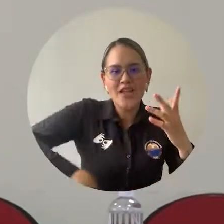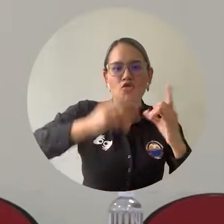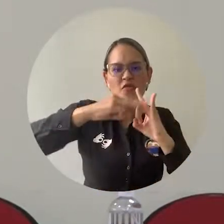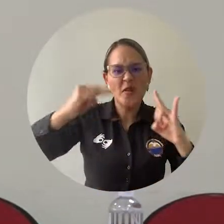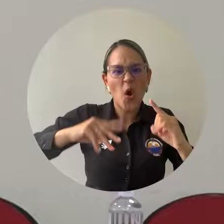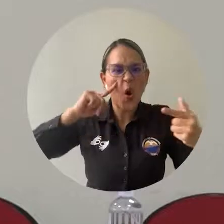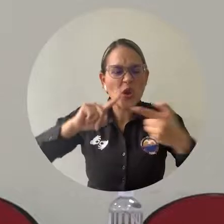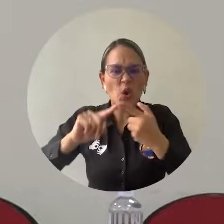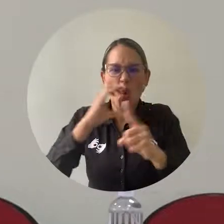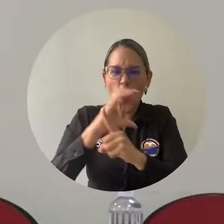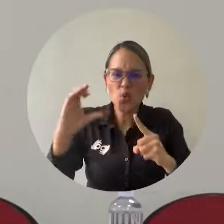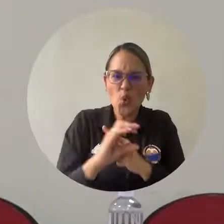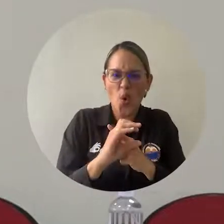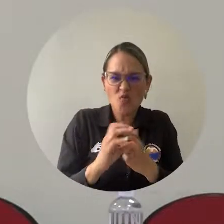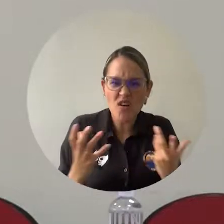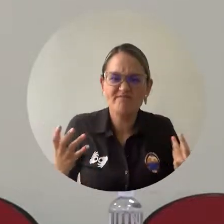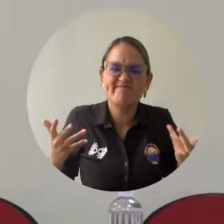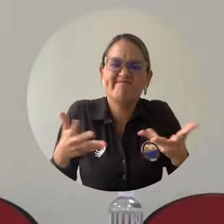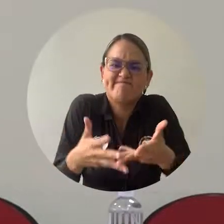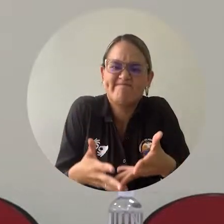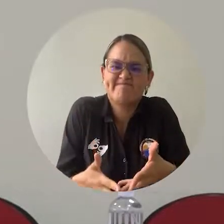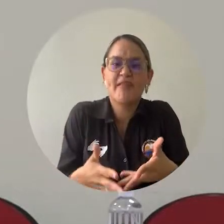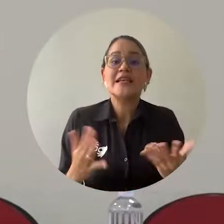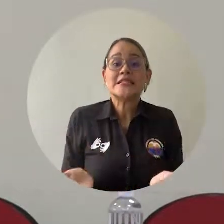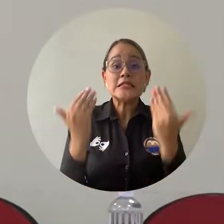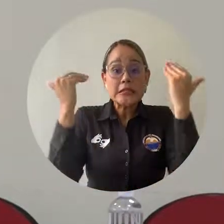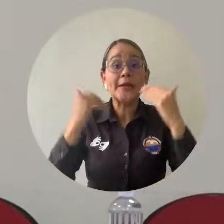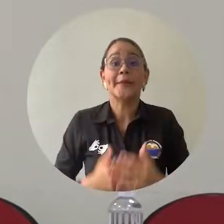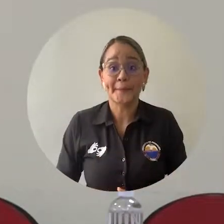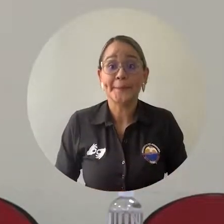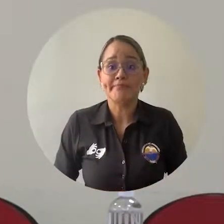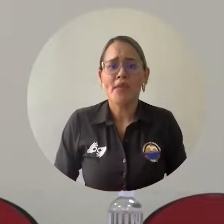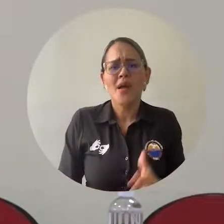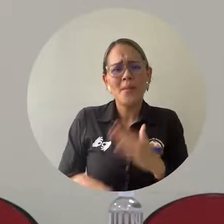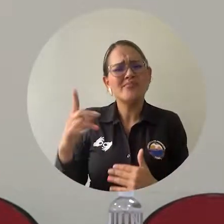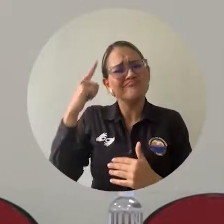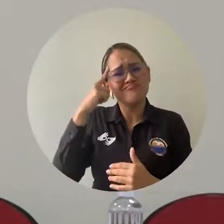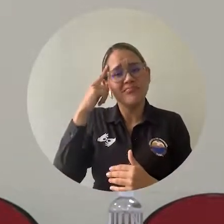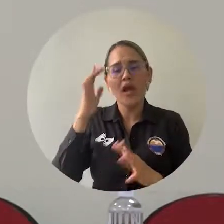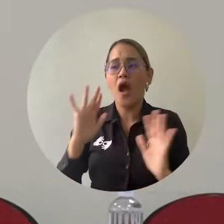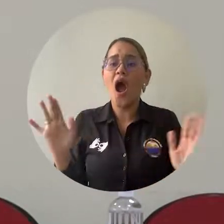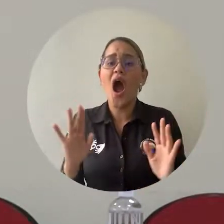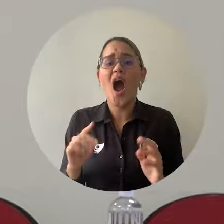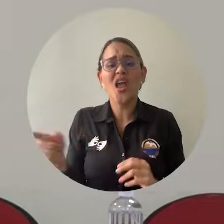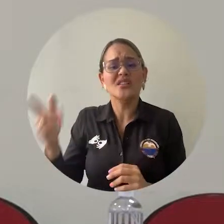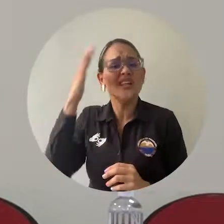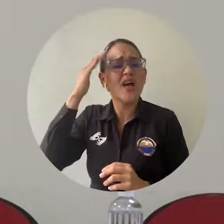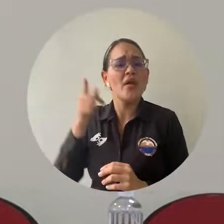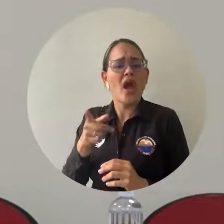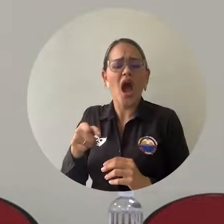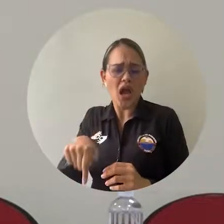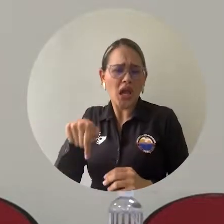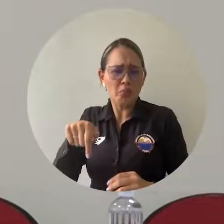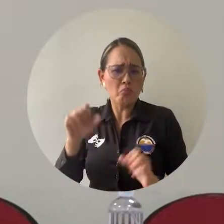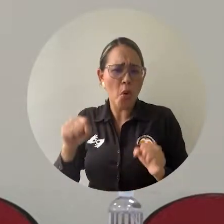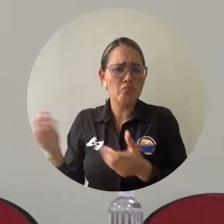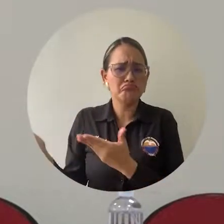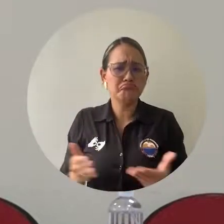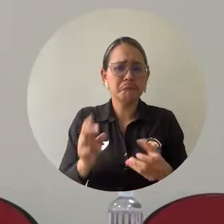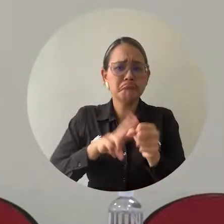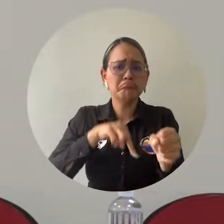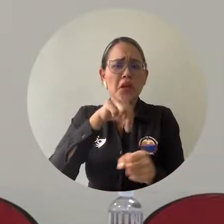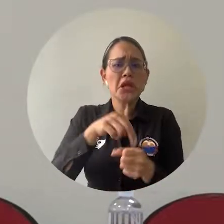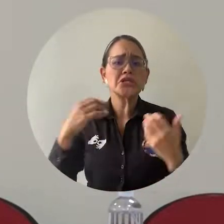aproximarnos cada vez más a no simplemente tener un cupo, a saber que tenemos estudiantes indígenas, sino también a